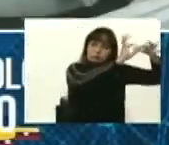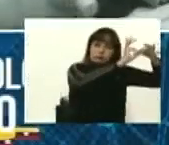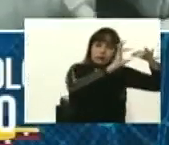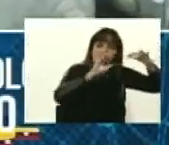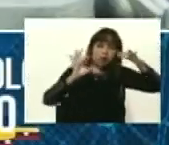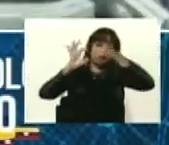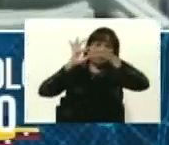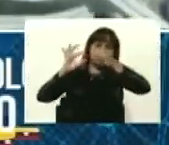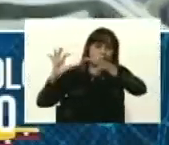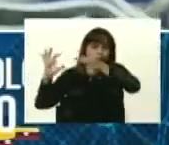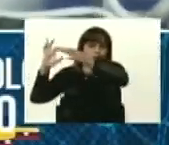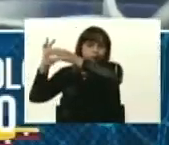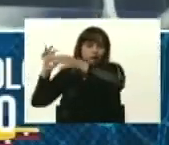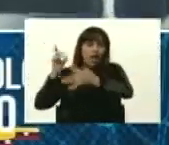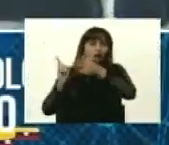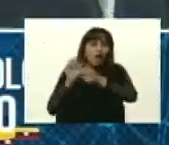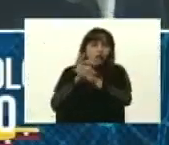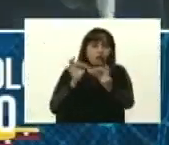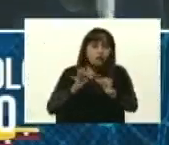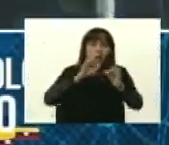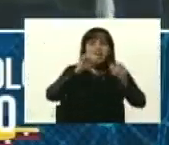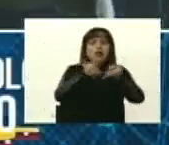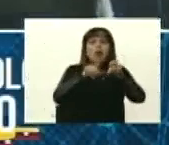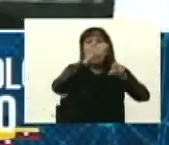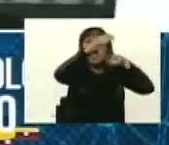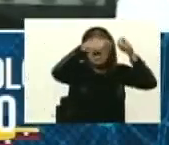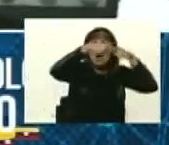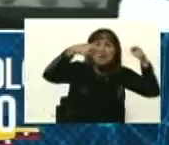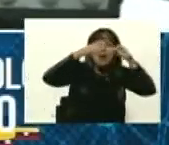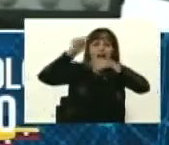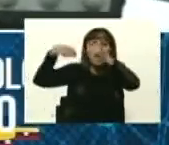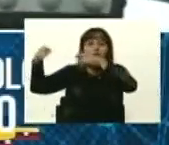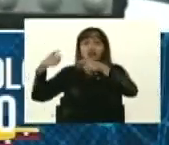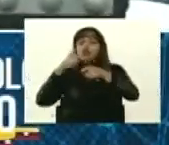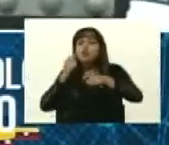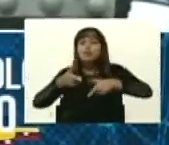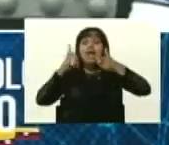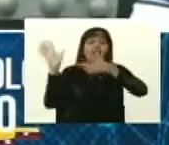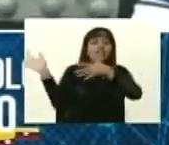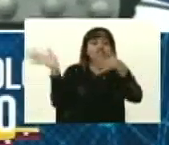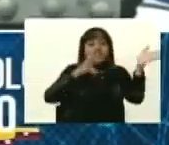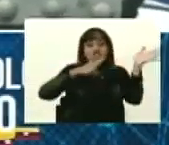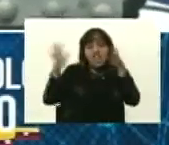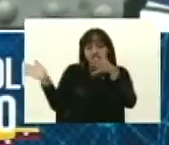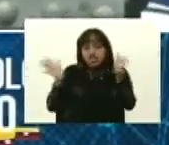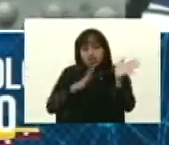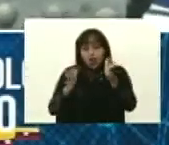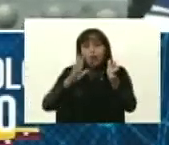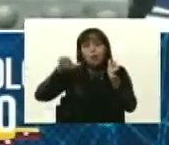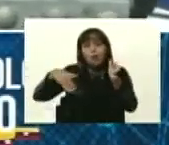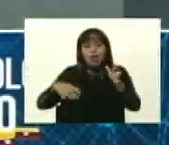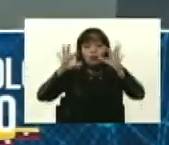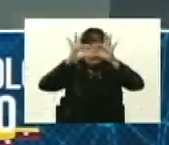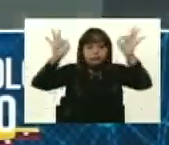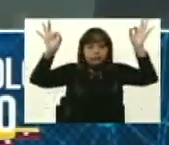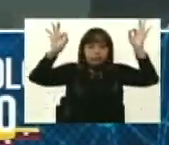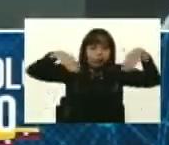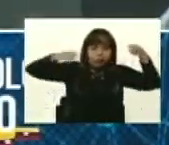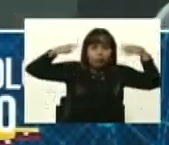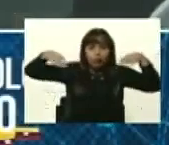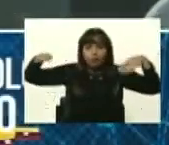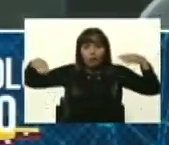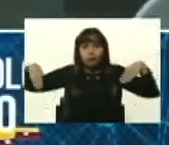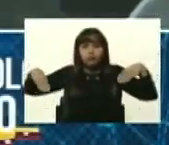digamos de alguna manera, amarrada, para evitar que el viento pueda afectar la